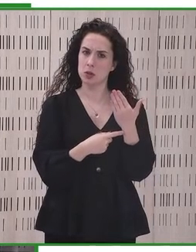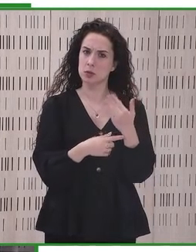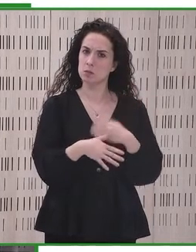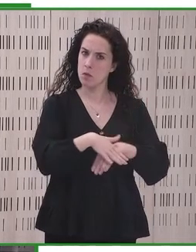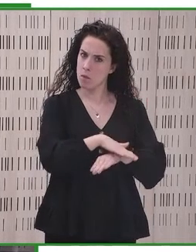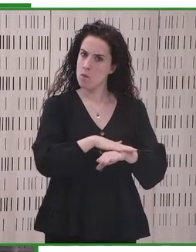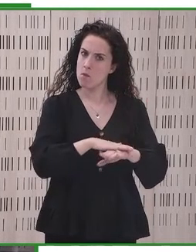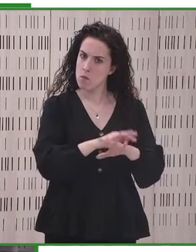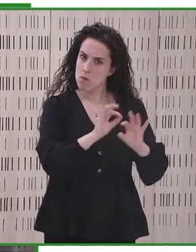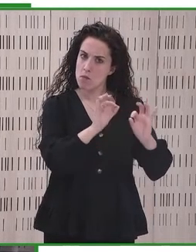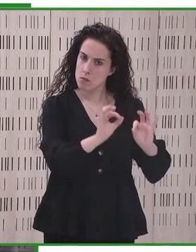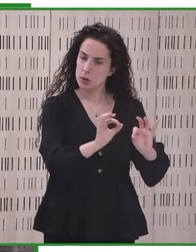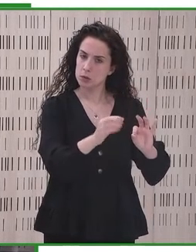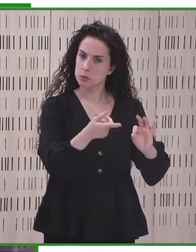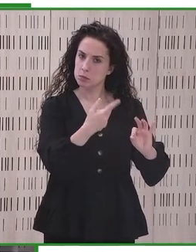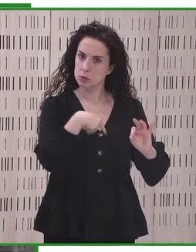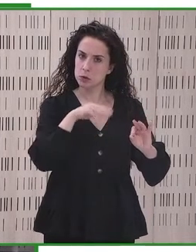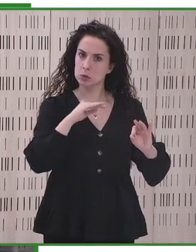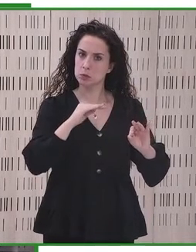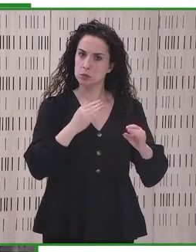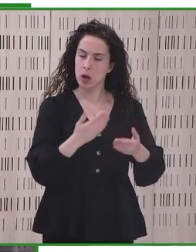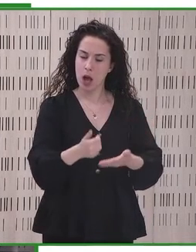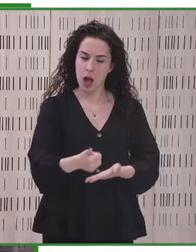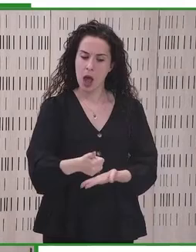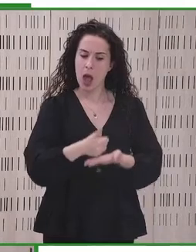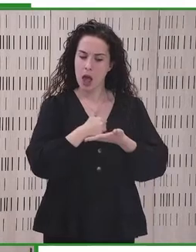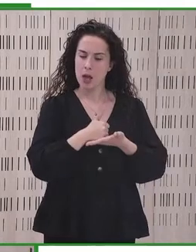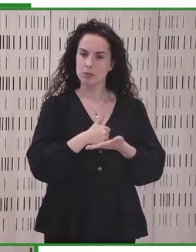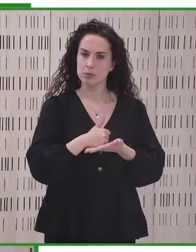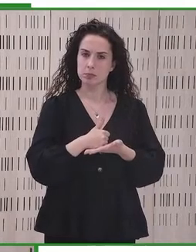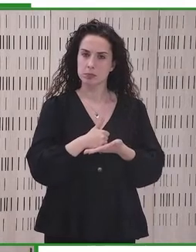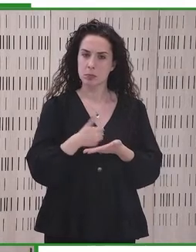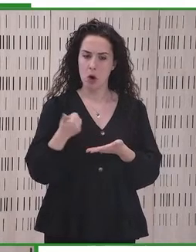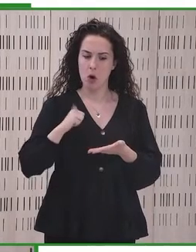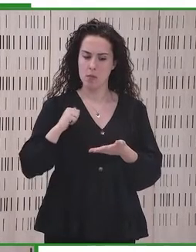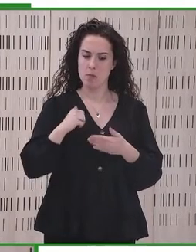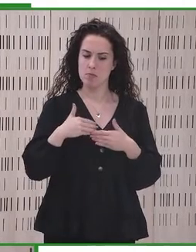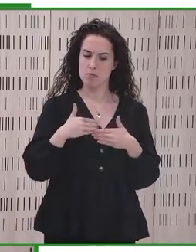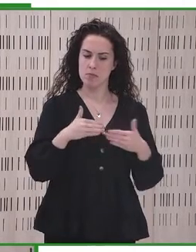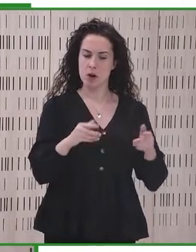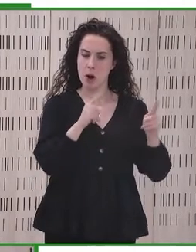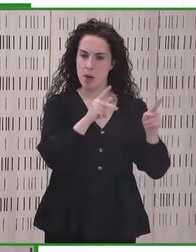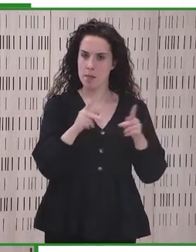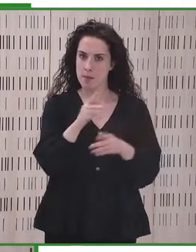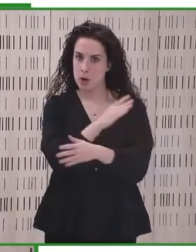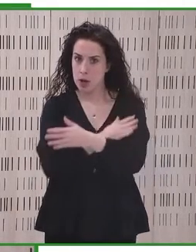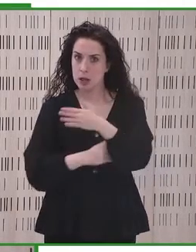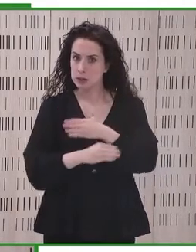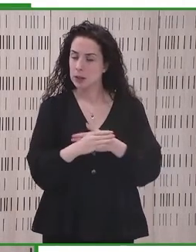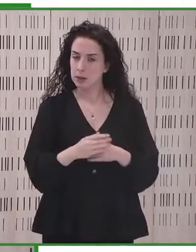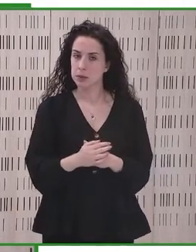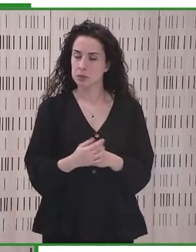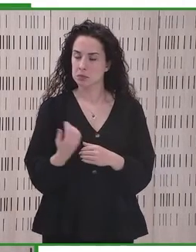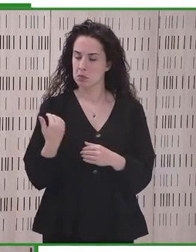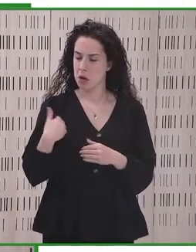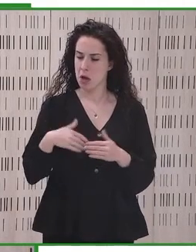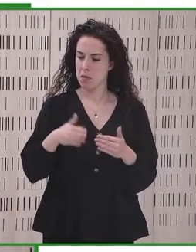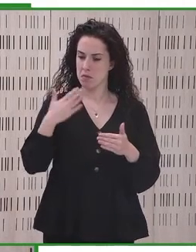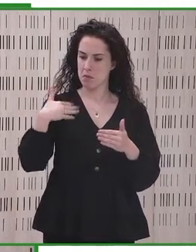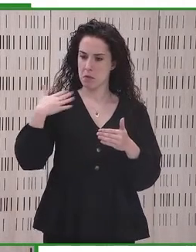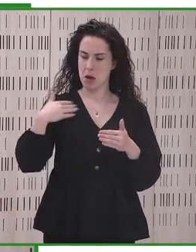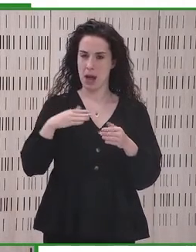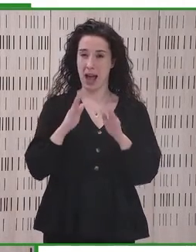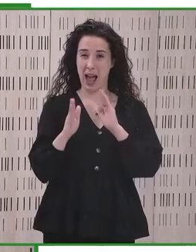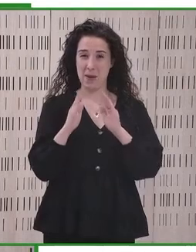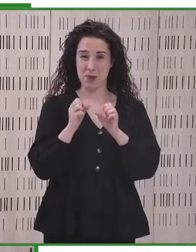fundamental y abre muchísimas oportunidades para las personas con discapacidad, lo hemos visto durante la pandemia,